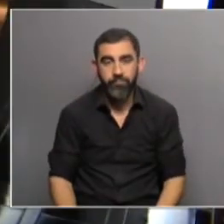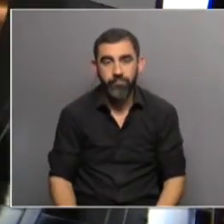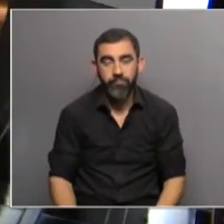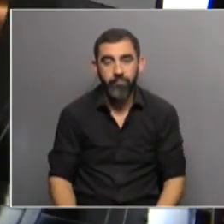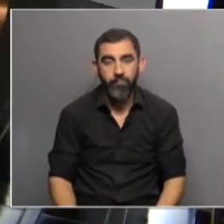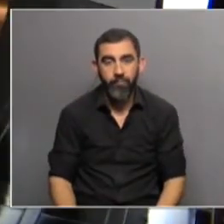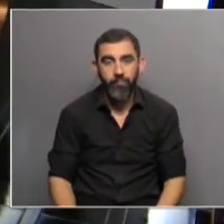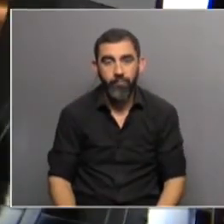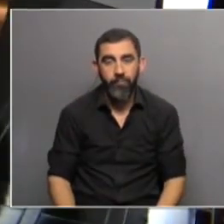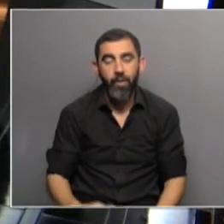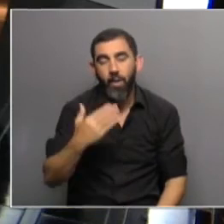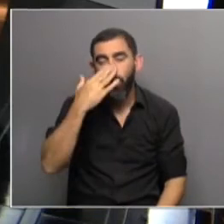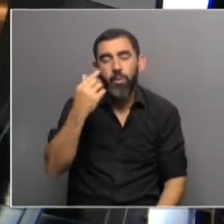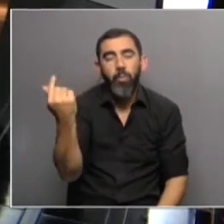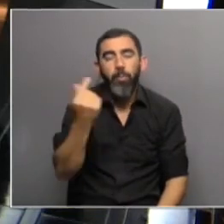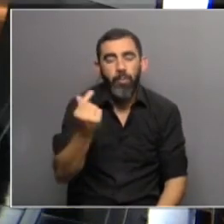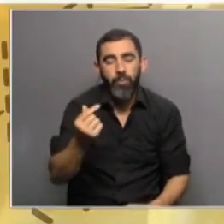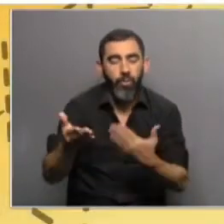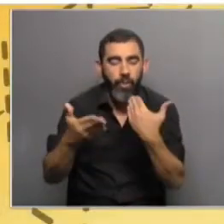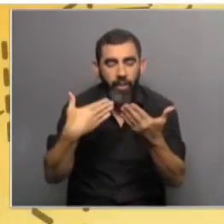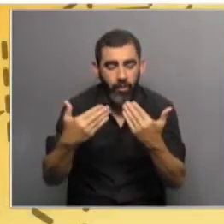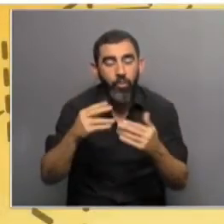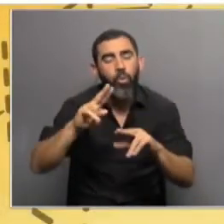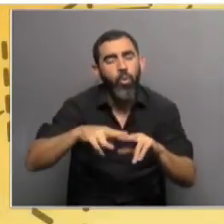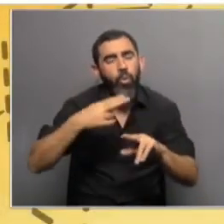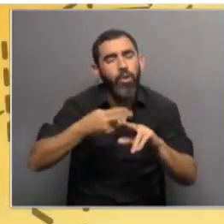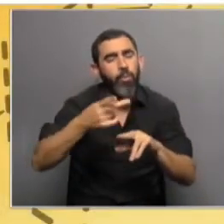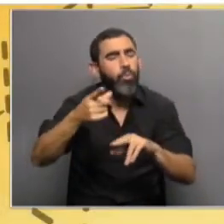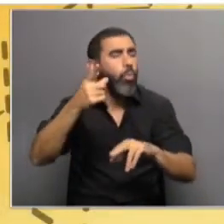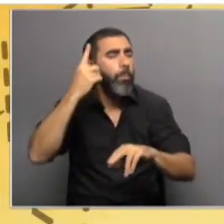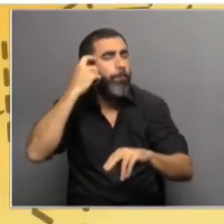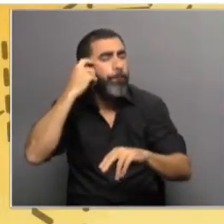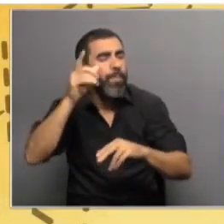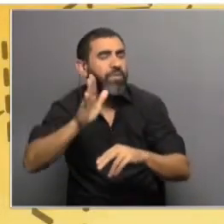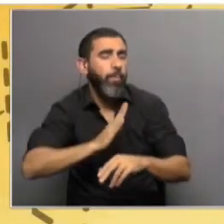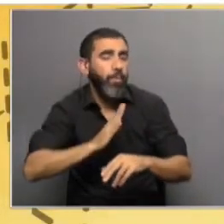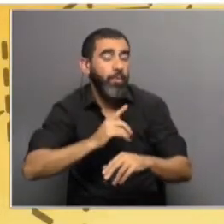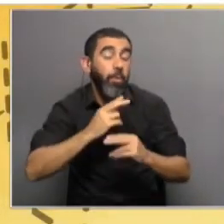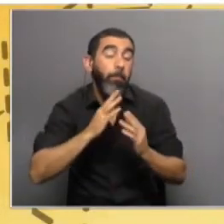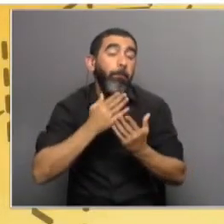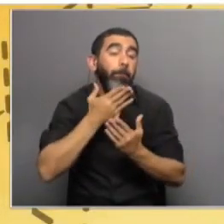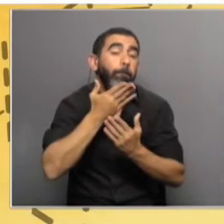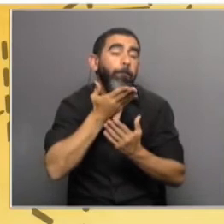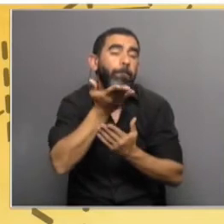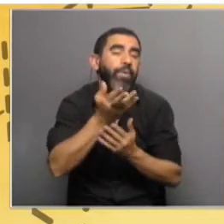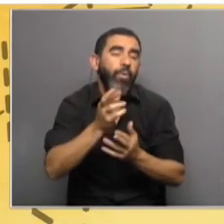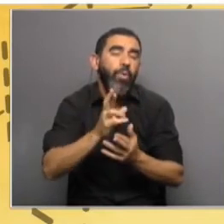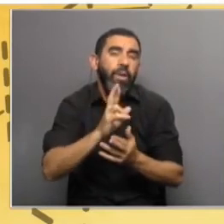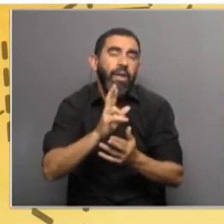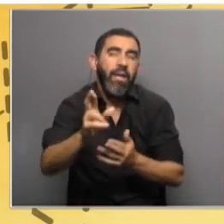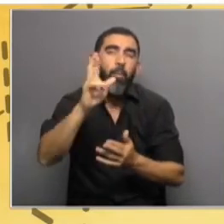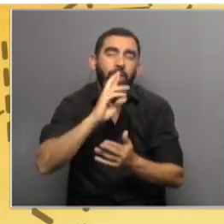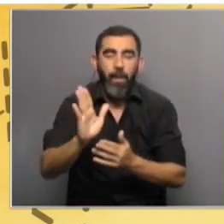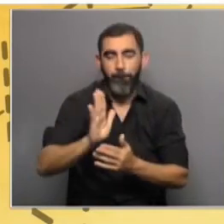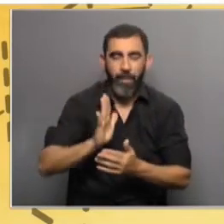último minuto de esta conversación, y recurriendo una vez más a tu experiencia personal, y casi te pediría una respuesta más personal